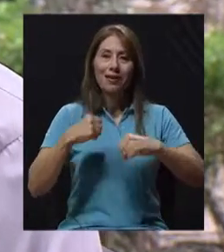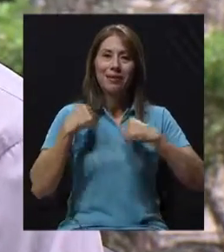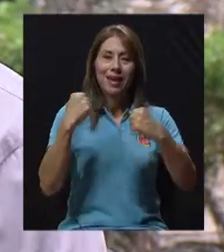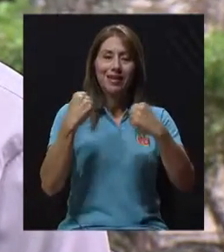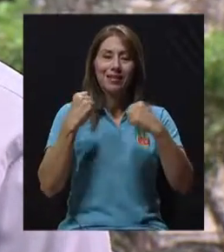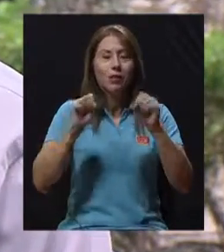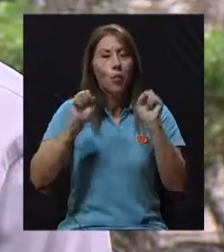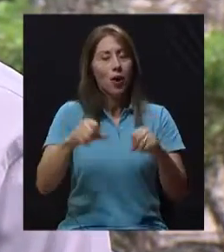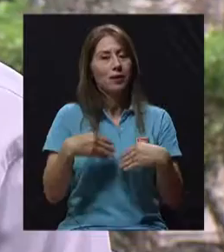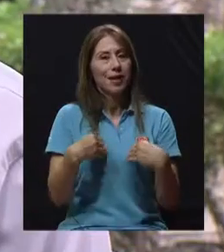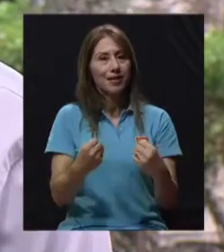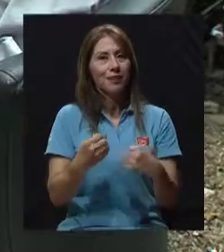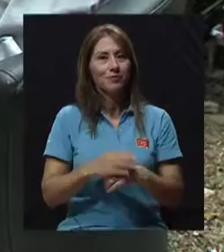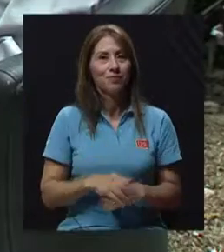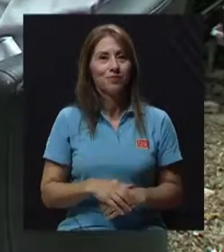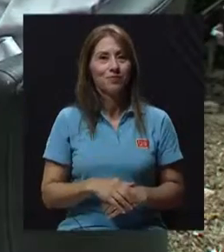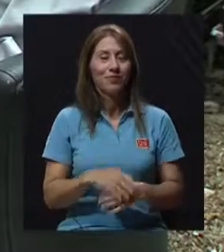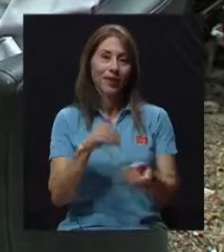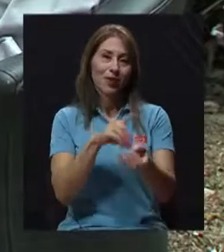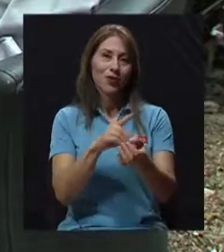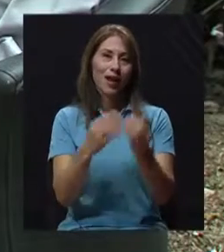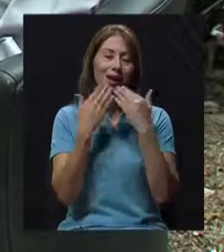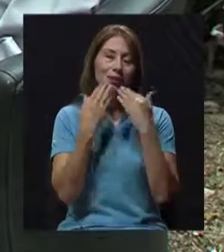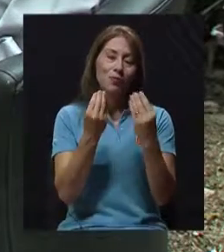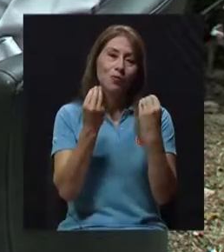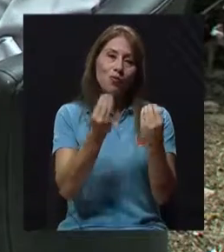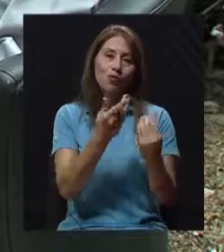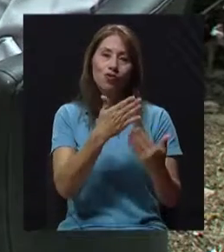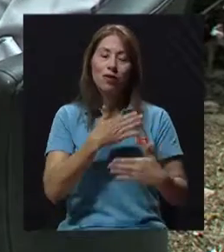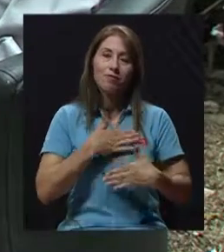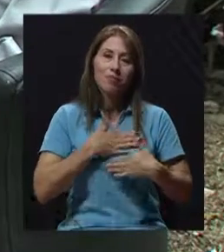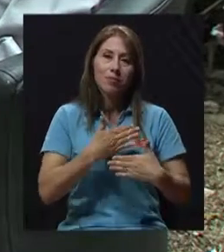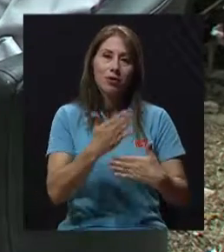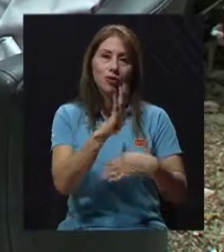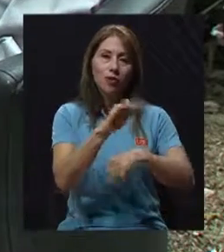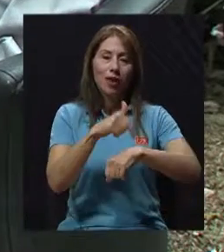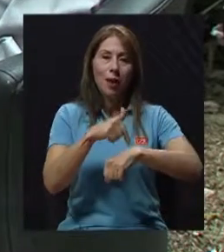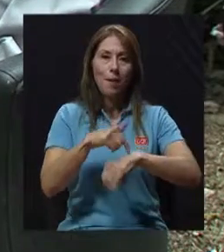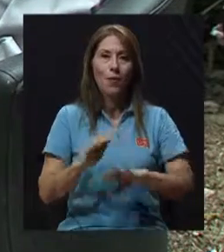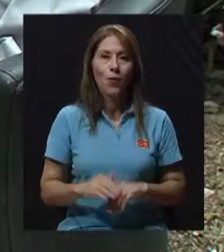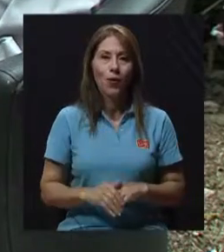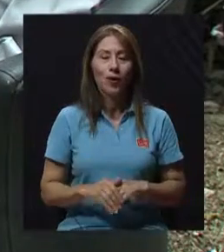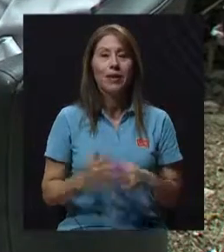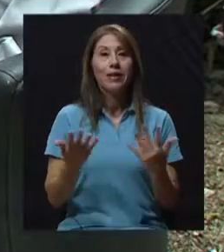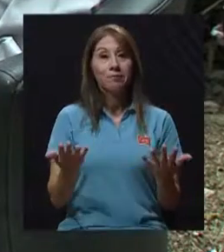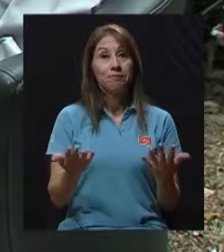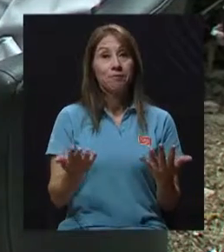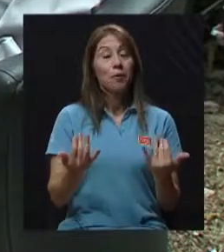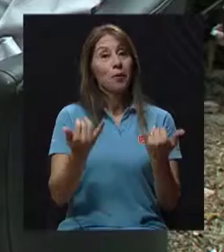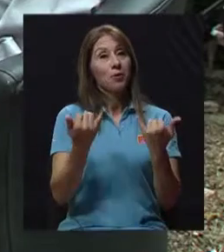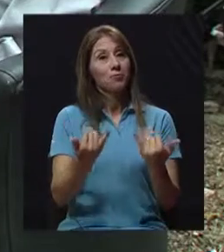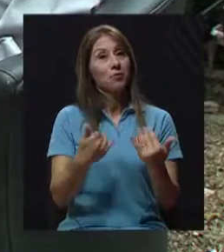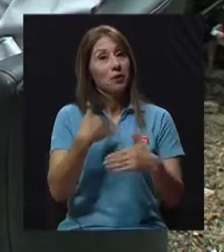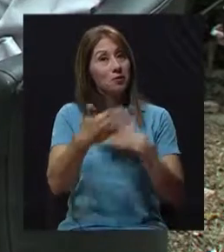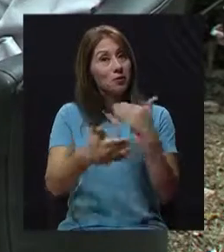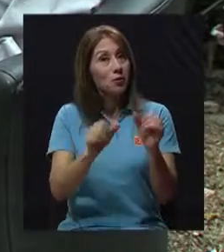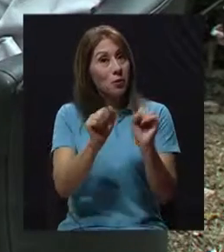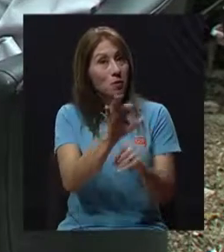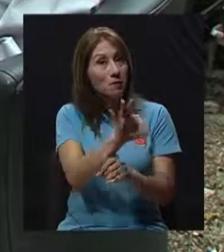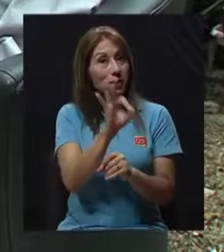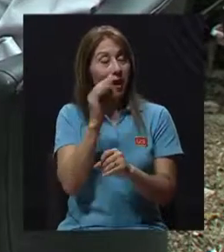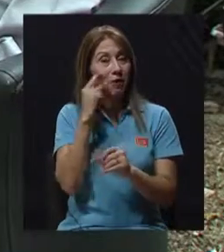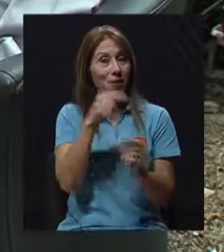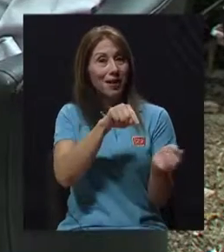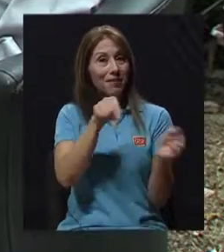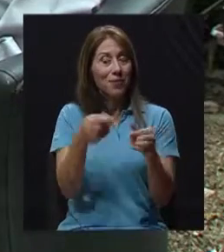poder estar saludable, ¿verdad? Doctor, le agradecemos mucho la gentileza, su tiempo y por supuesto que queda la invitación para que nos